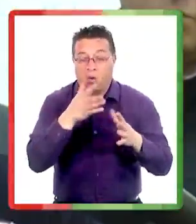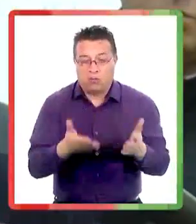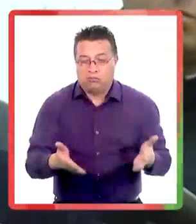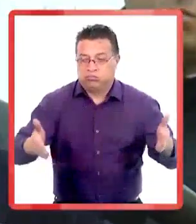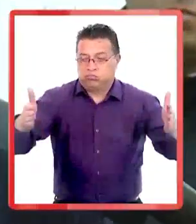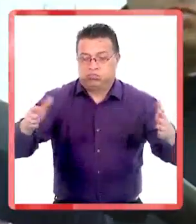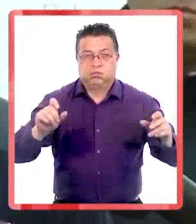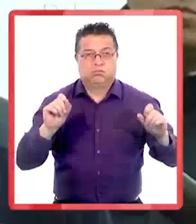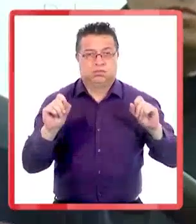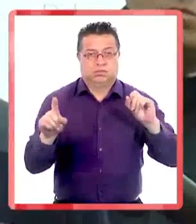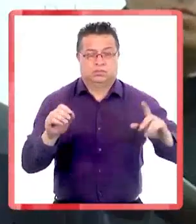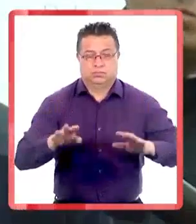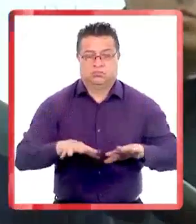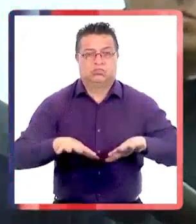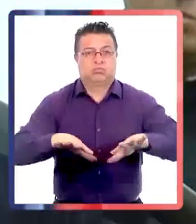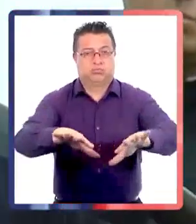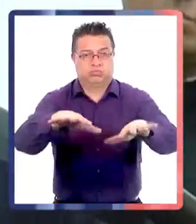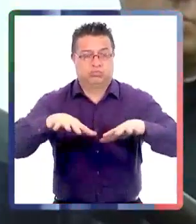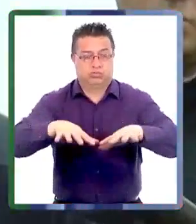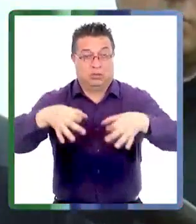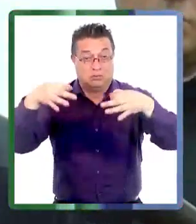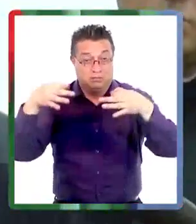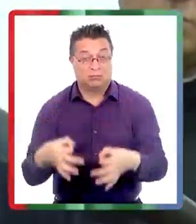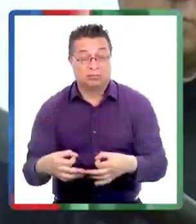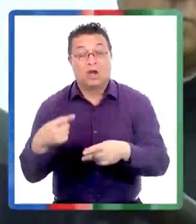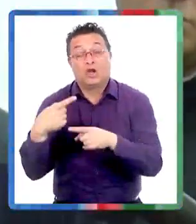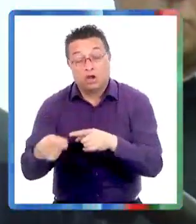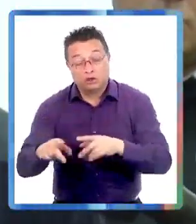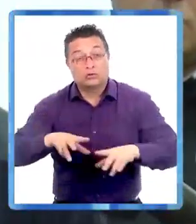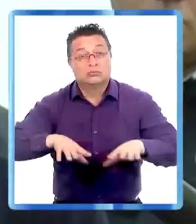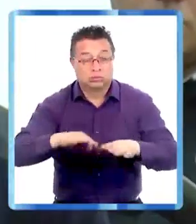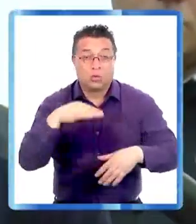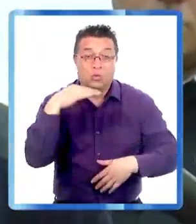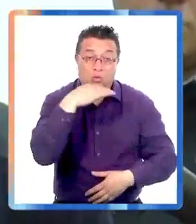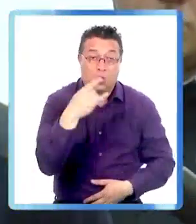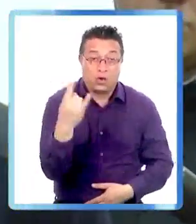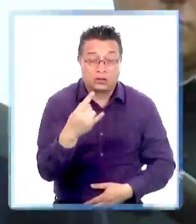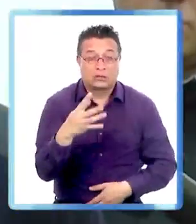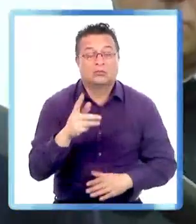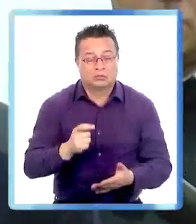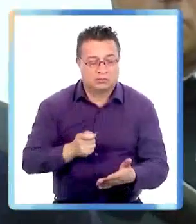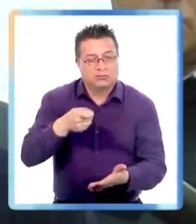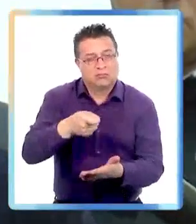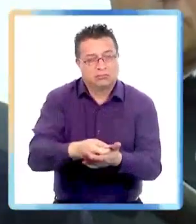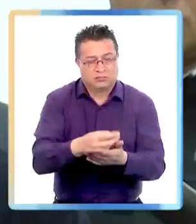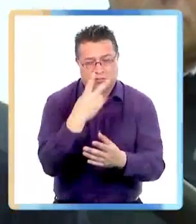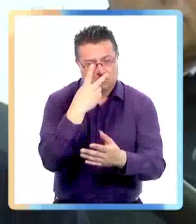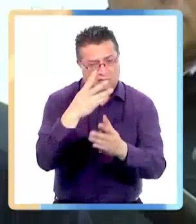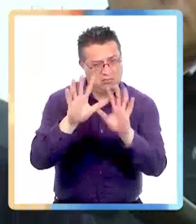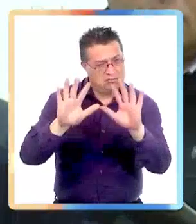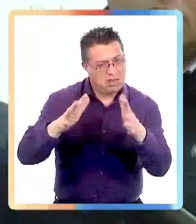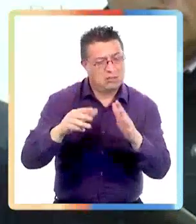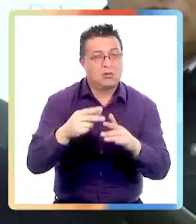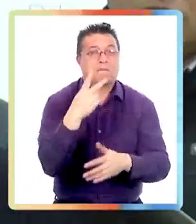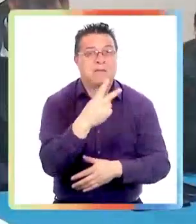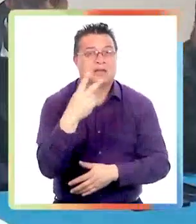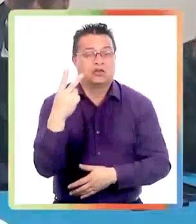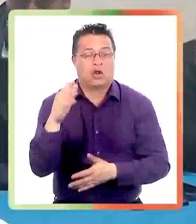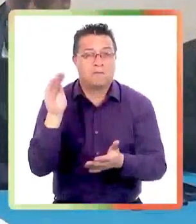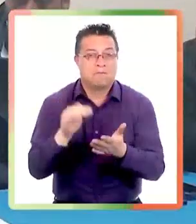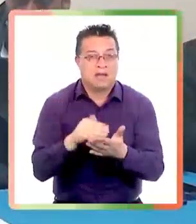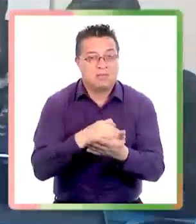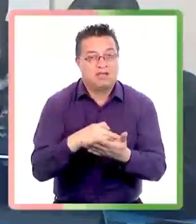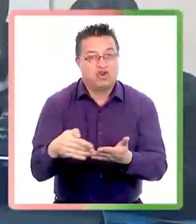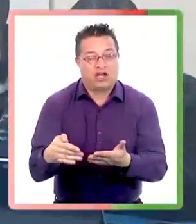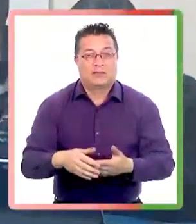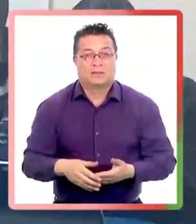defensas fluviales como nosotros las conocíamos y hacer alguna otra acción de emergencia tenemos una inversión prevista de más de 22